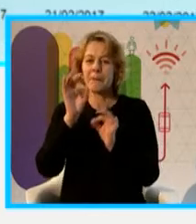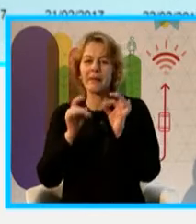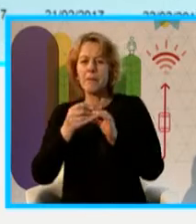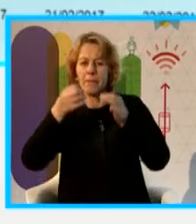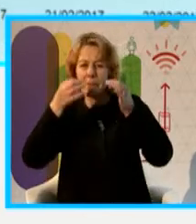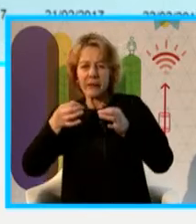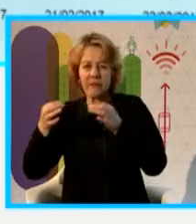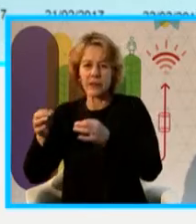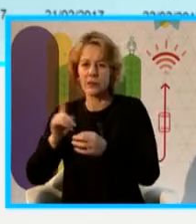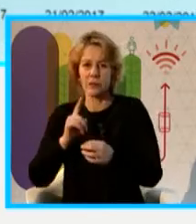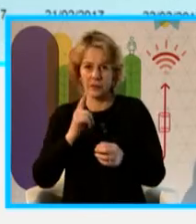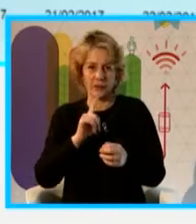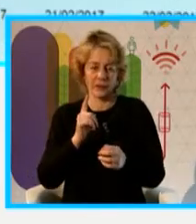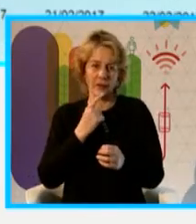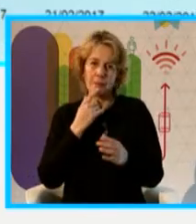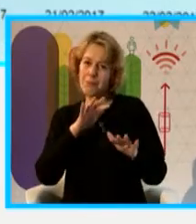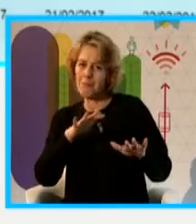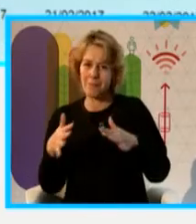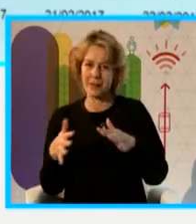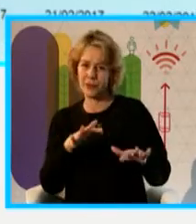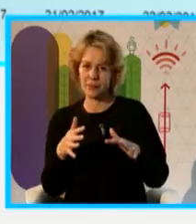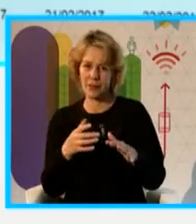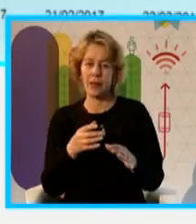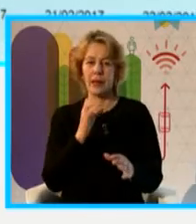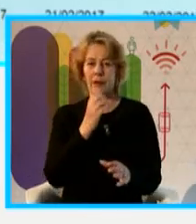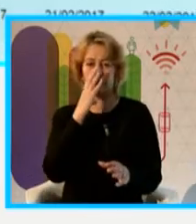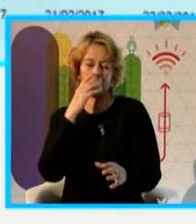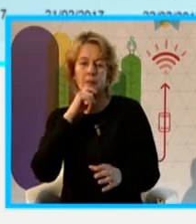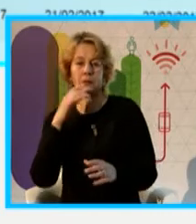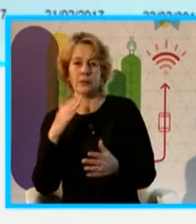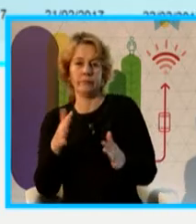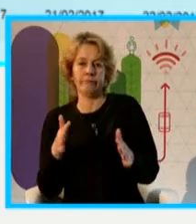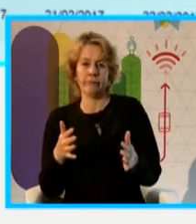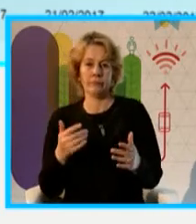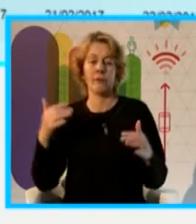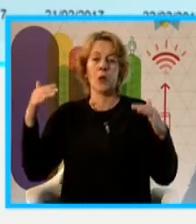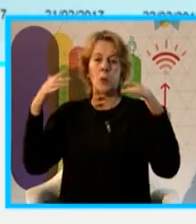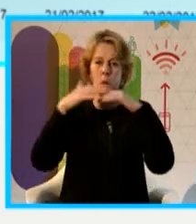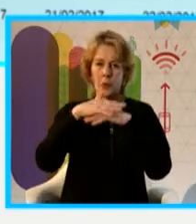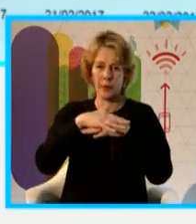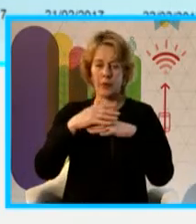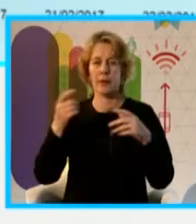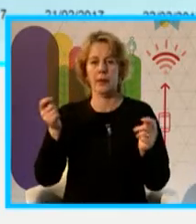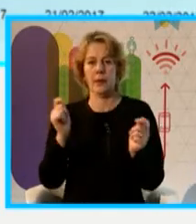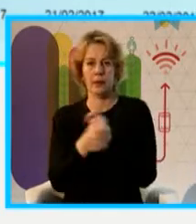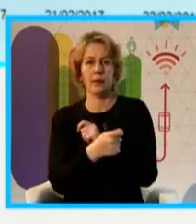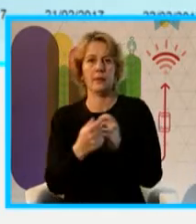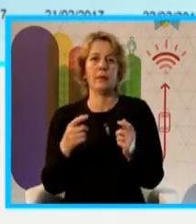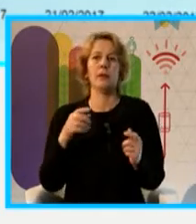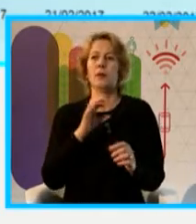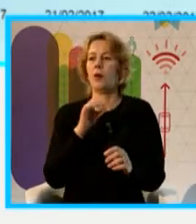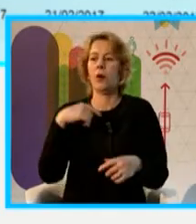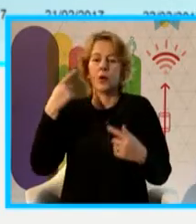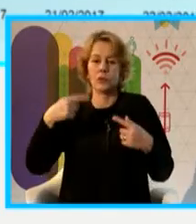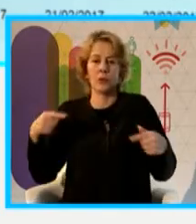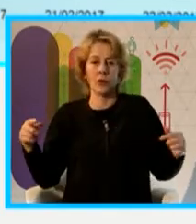afectando la salud varía en la época del año. También varía con la nubosidad, también varía con otros fenómenos.